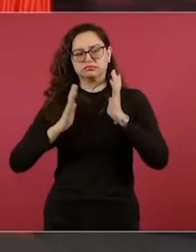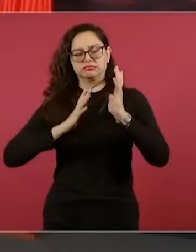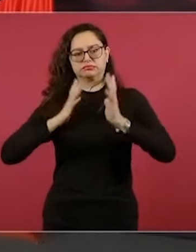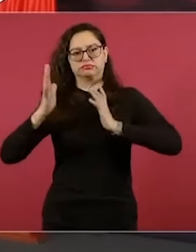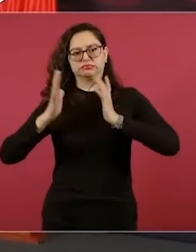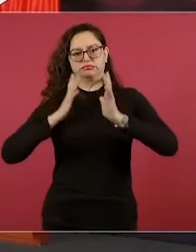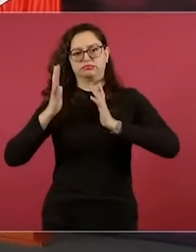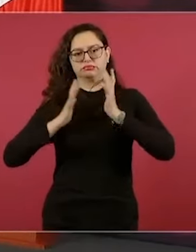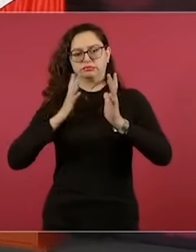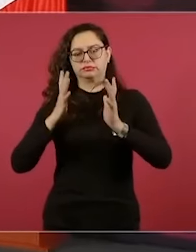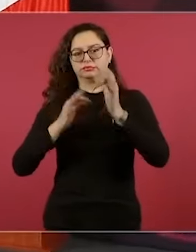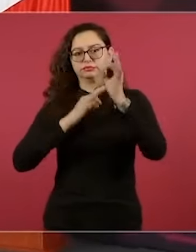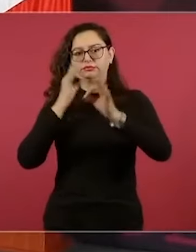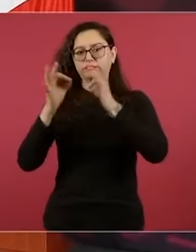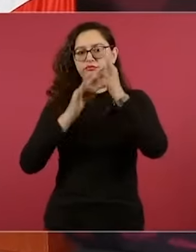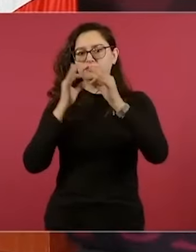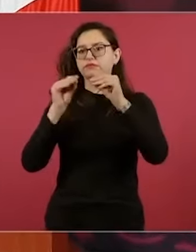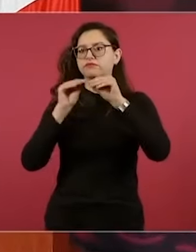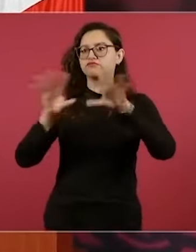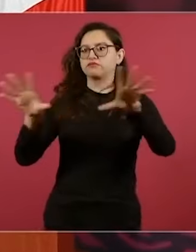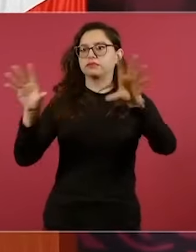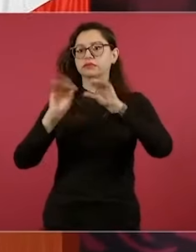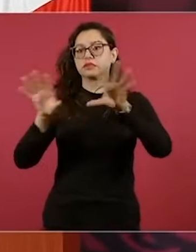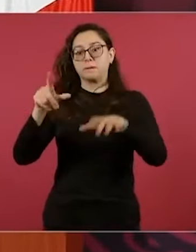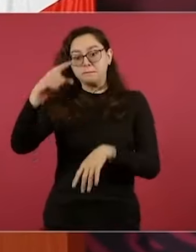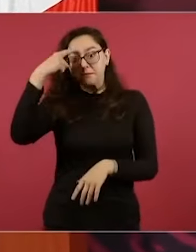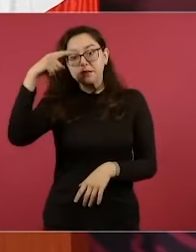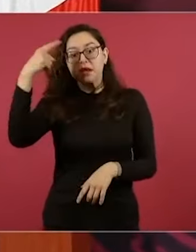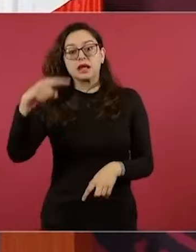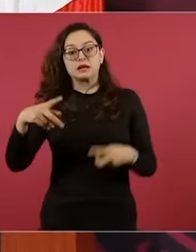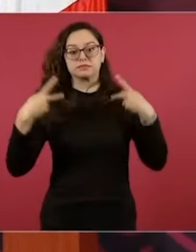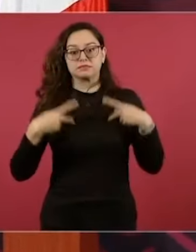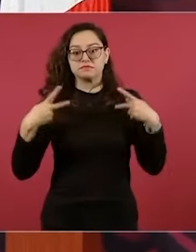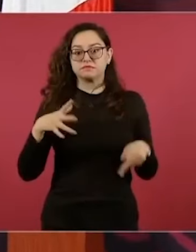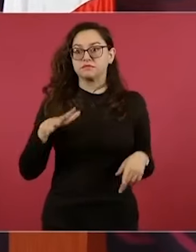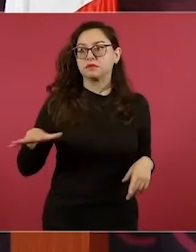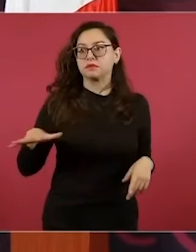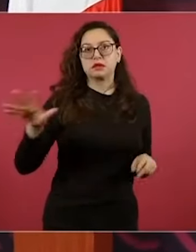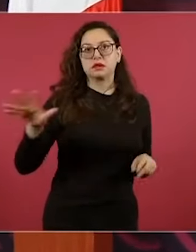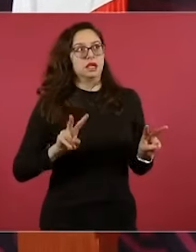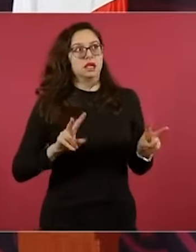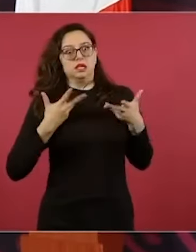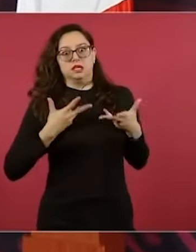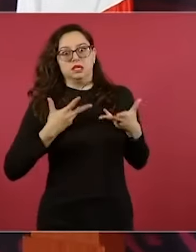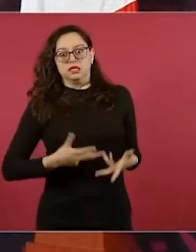inducir miedo a la población. Todo esto